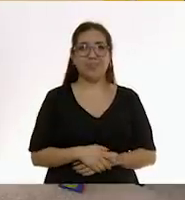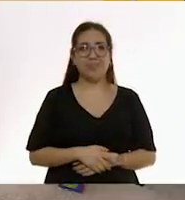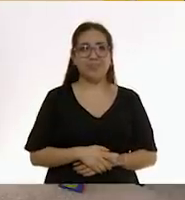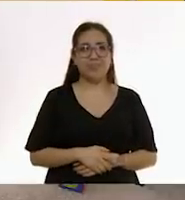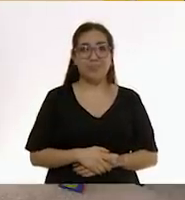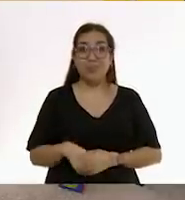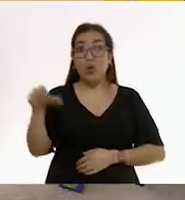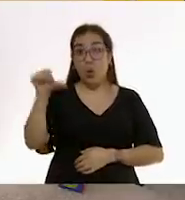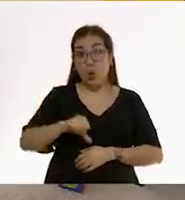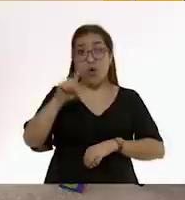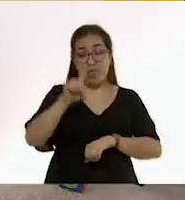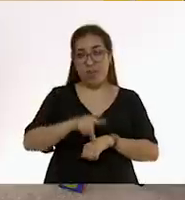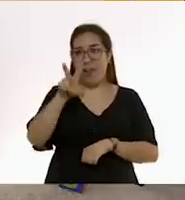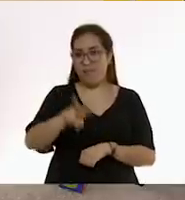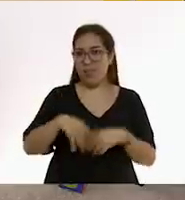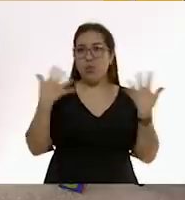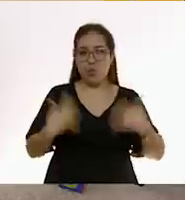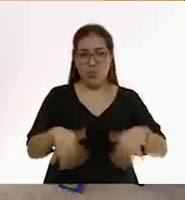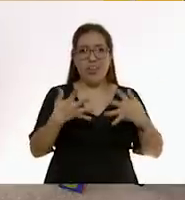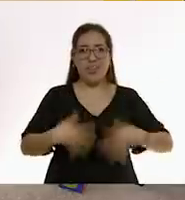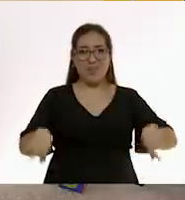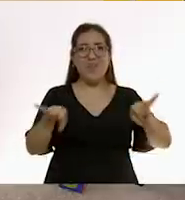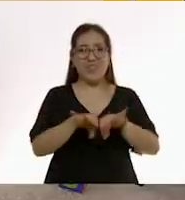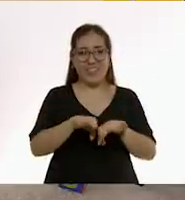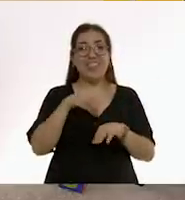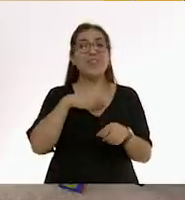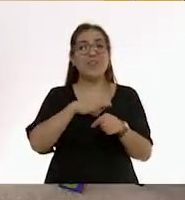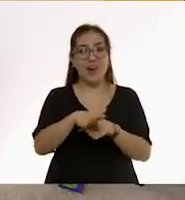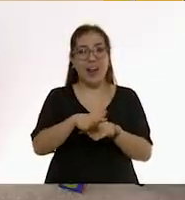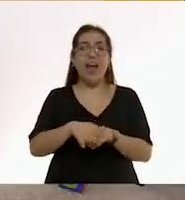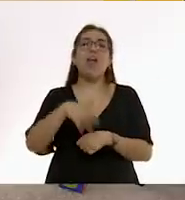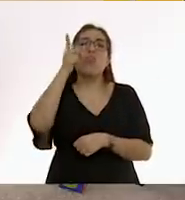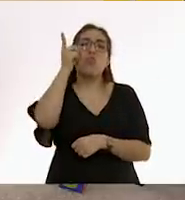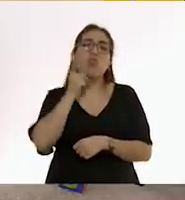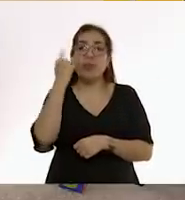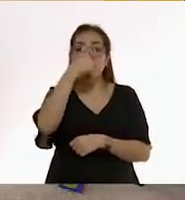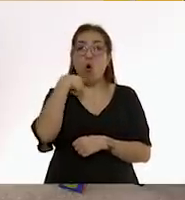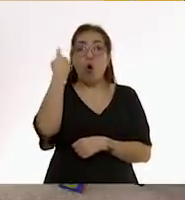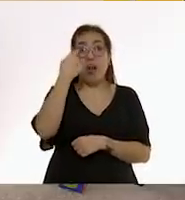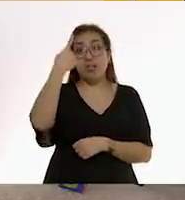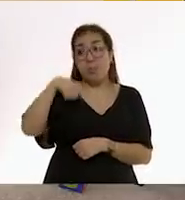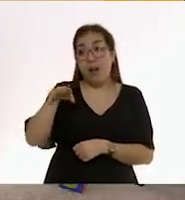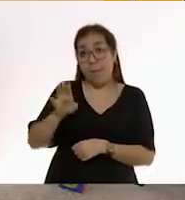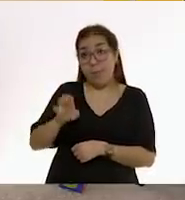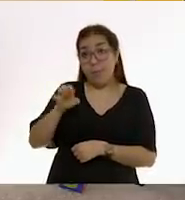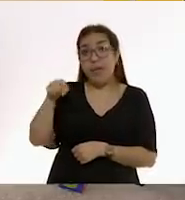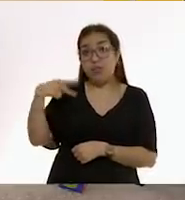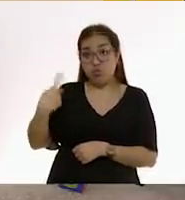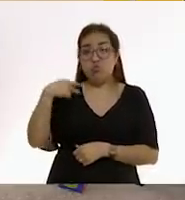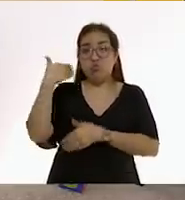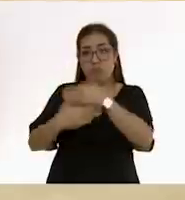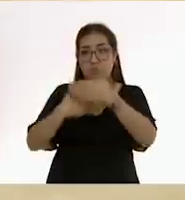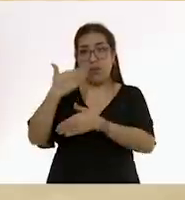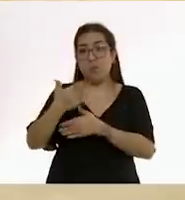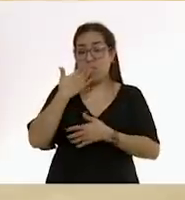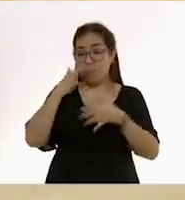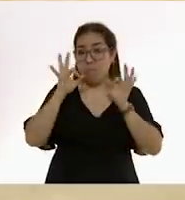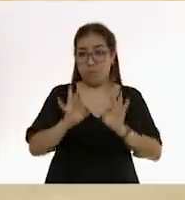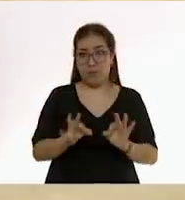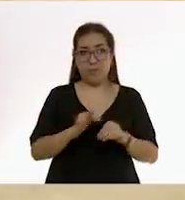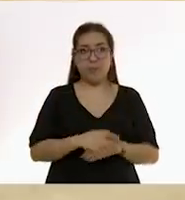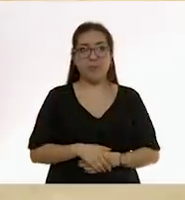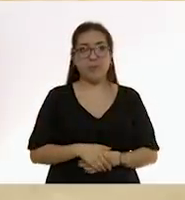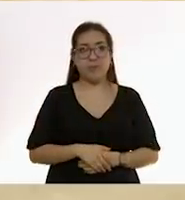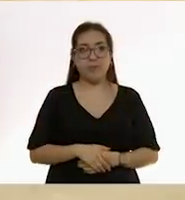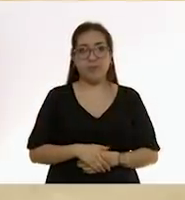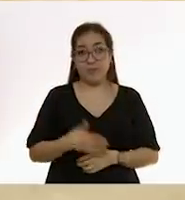El día de hoy pudimos ver la importancia que tienen las horas de sueño para que un bebé tenga un mejor desarrollo. En